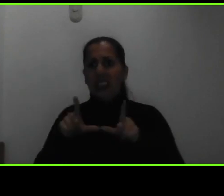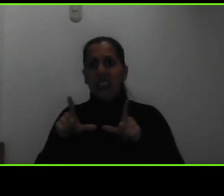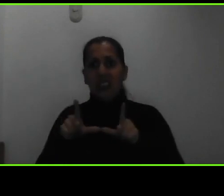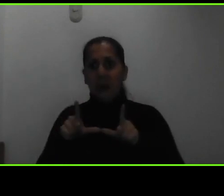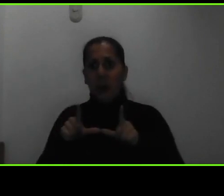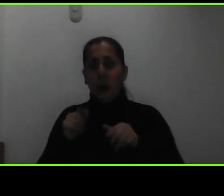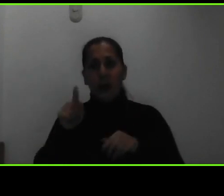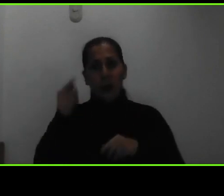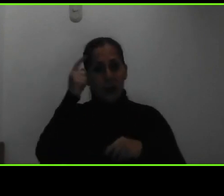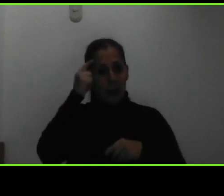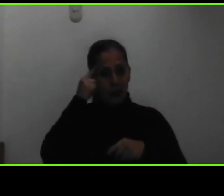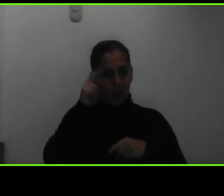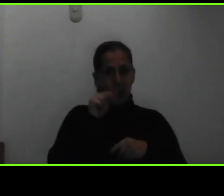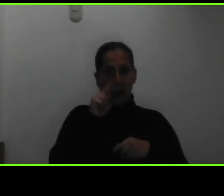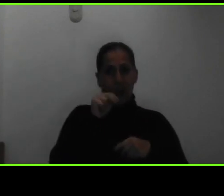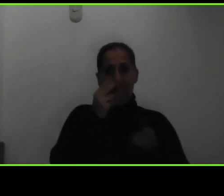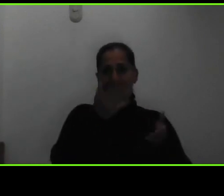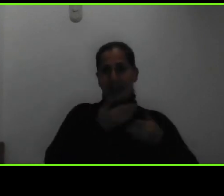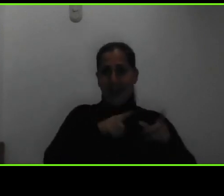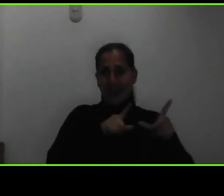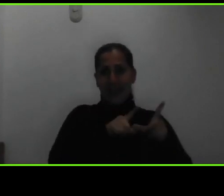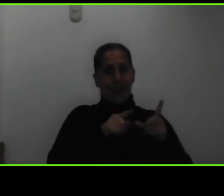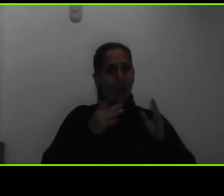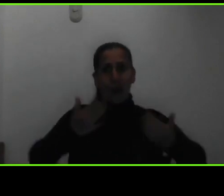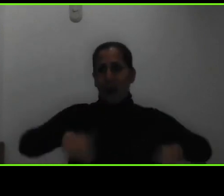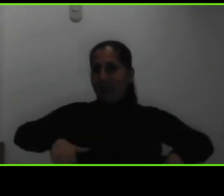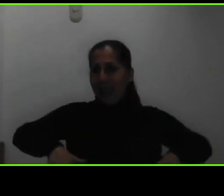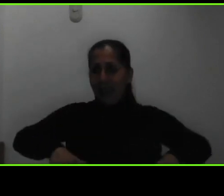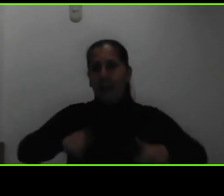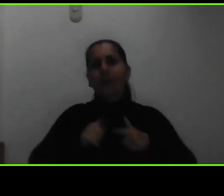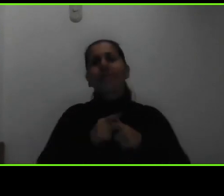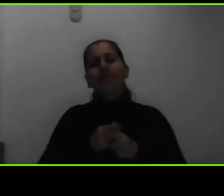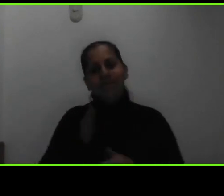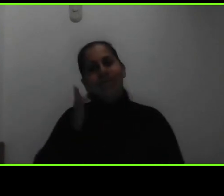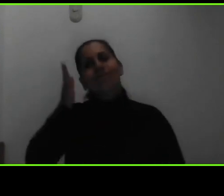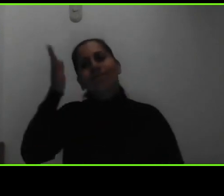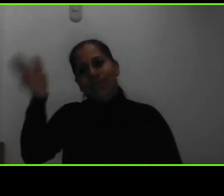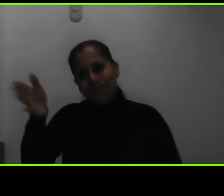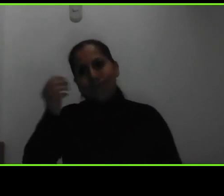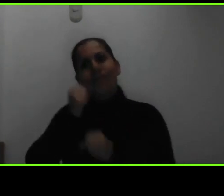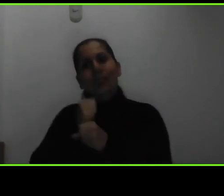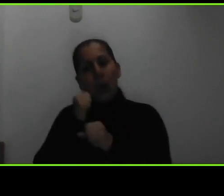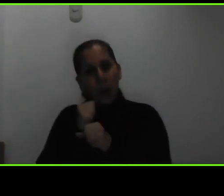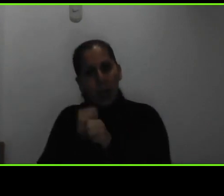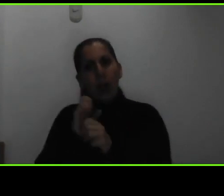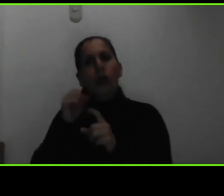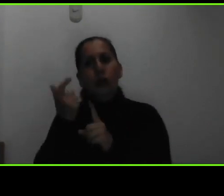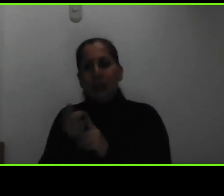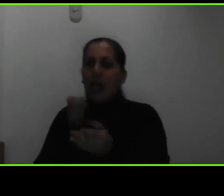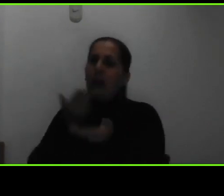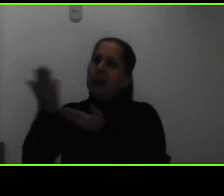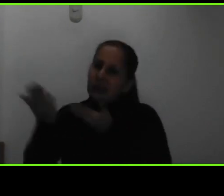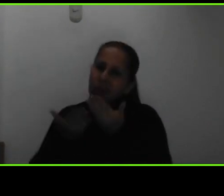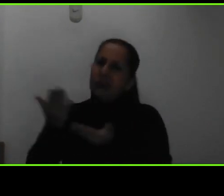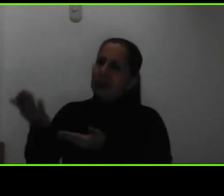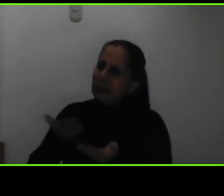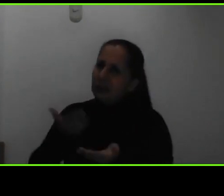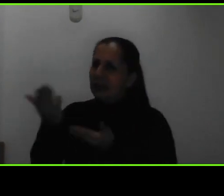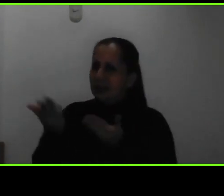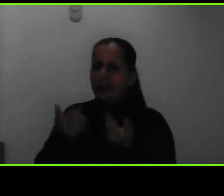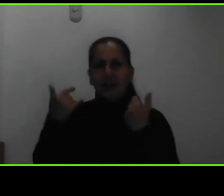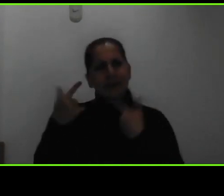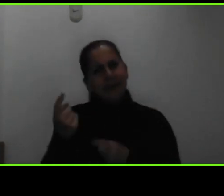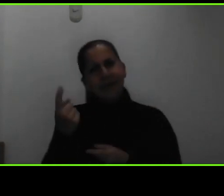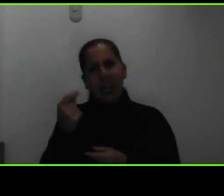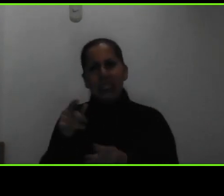a trabajo social de su centro universitario que indicaron y le comentan la situación para que les puedan orientar en cómo lo vamos